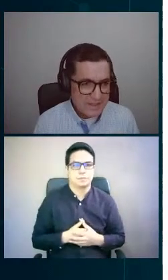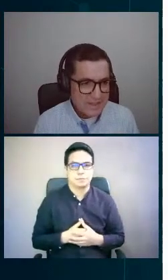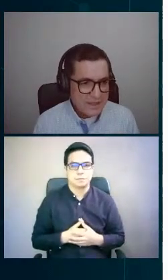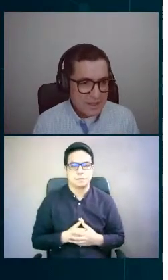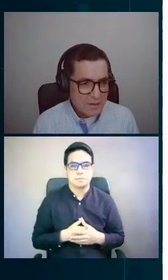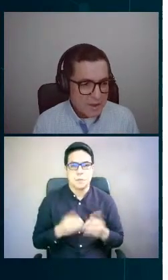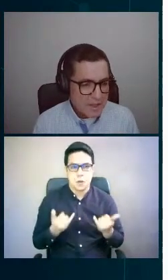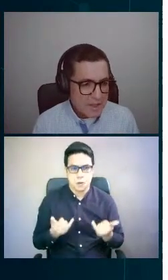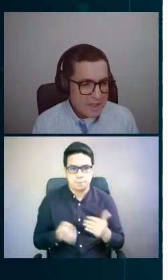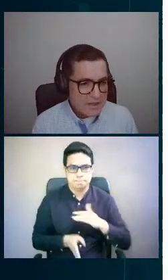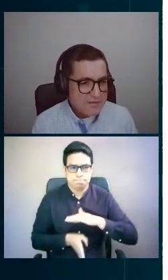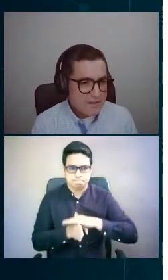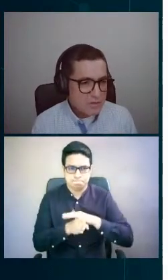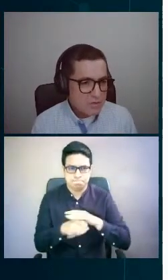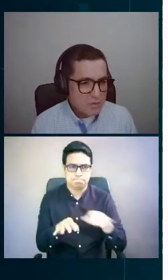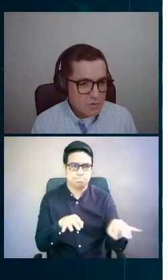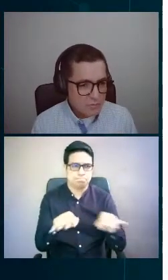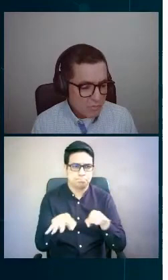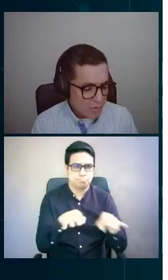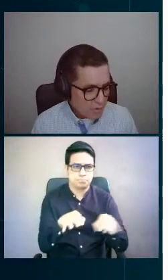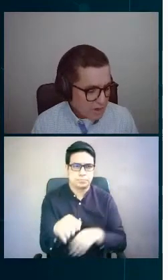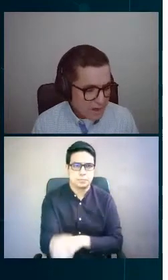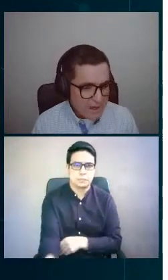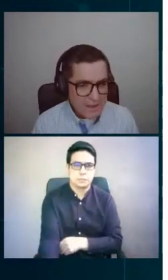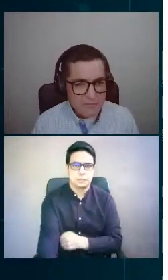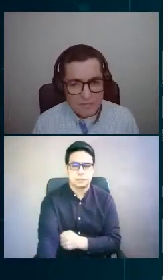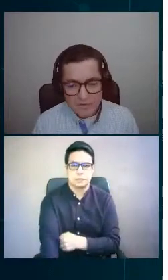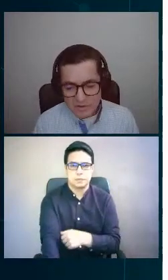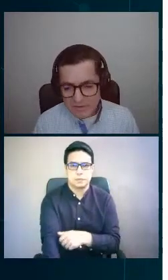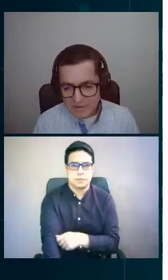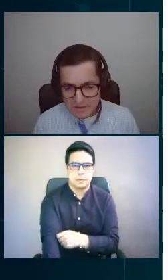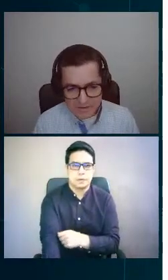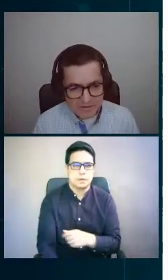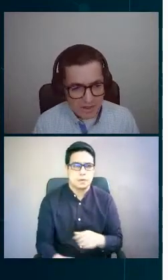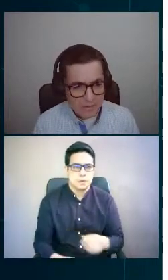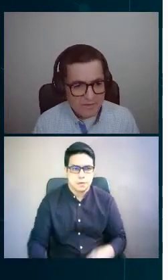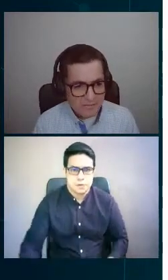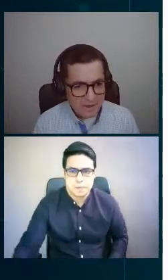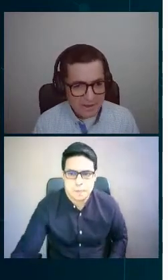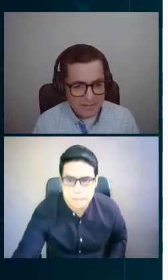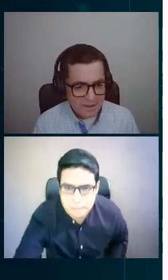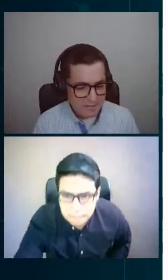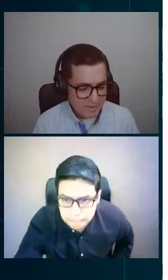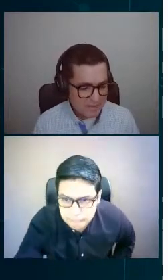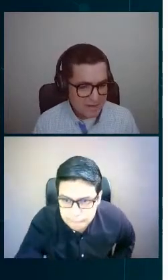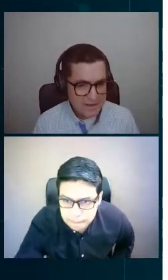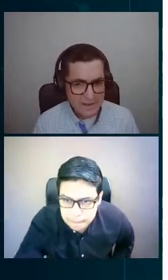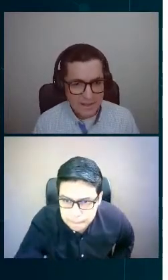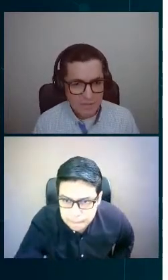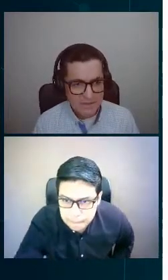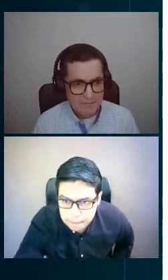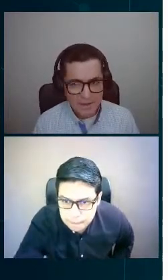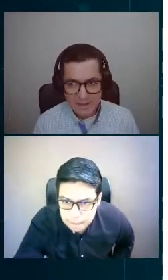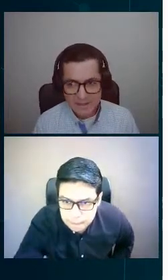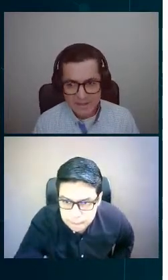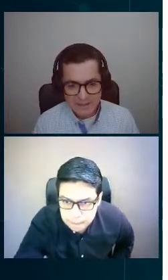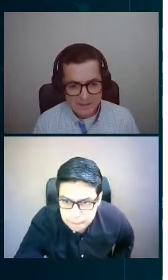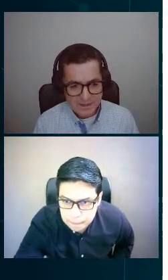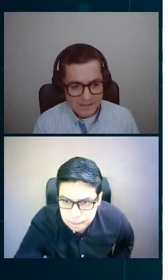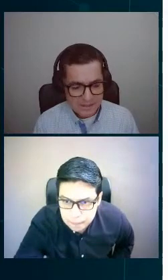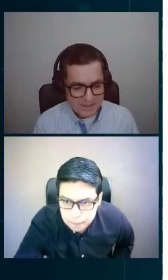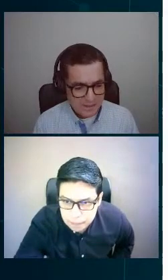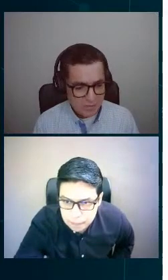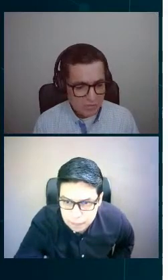iniciando con la información y las características principales de Empresa Eléctrica de Guatemala.